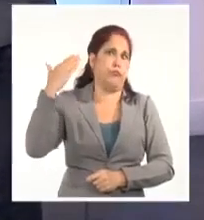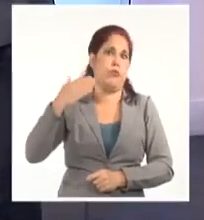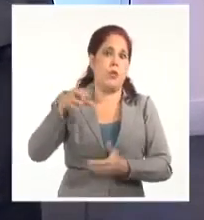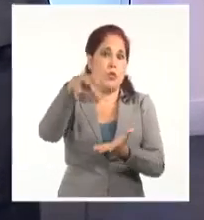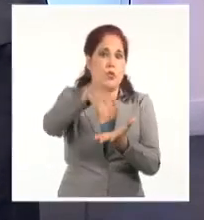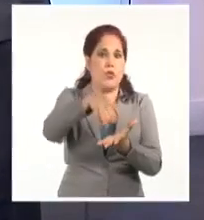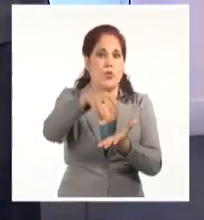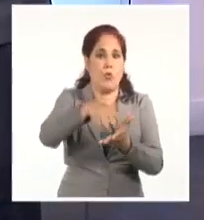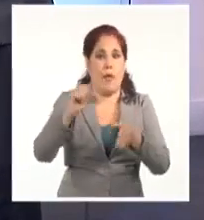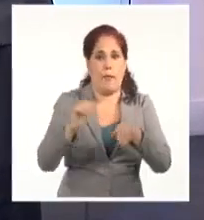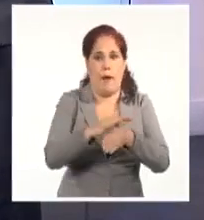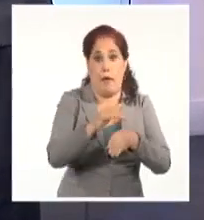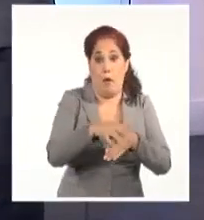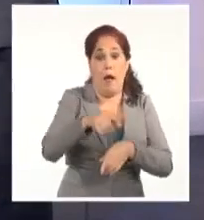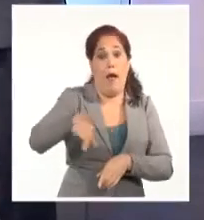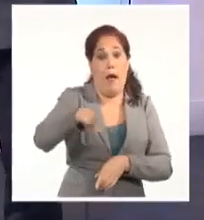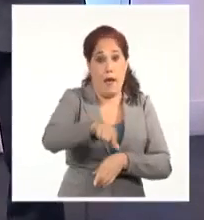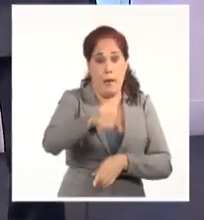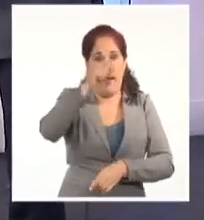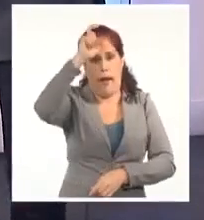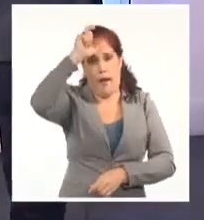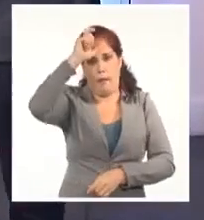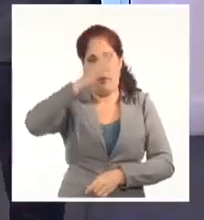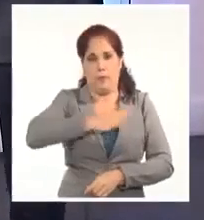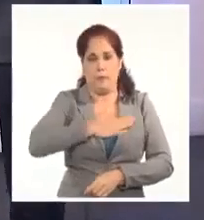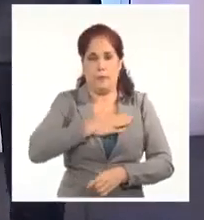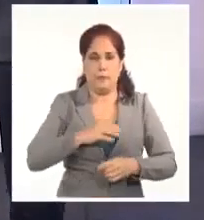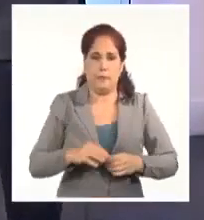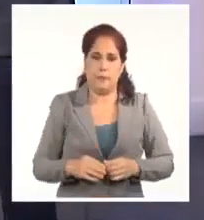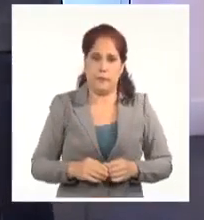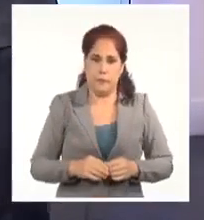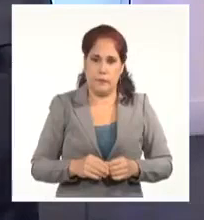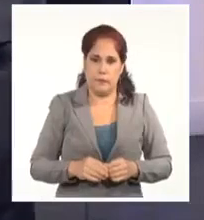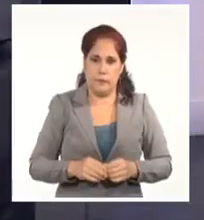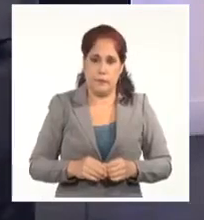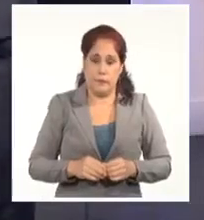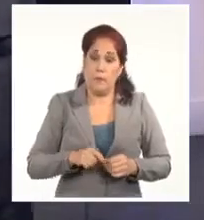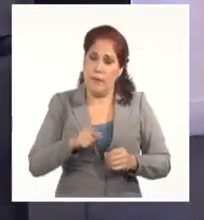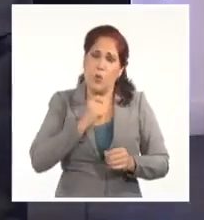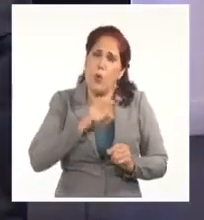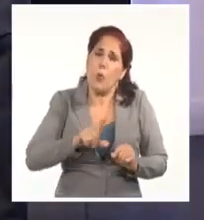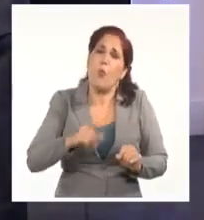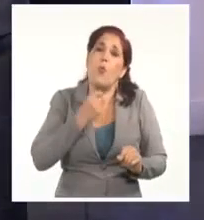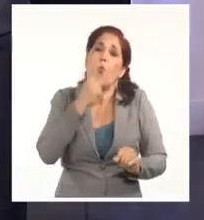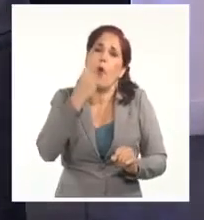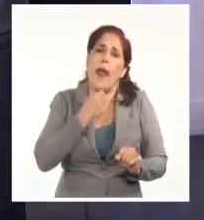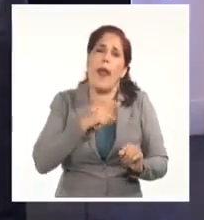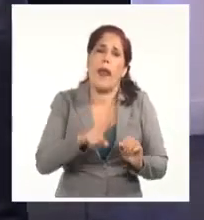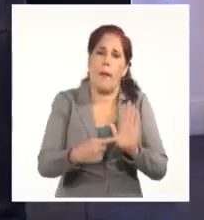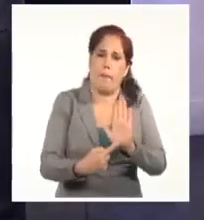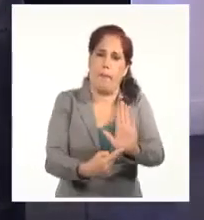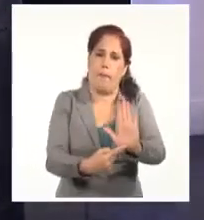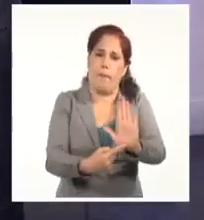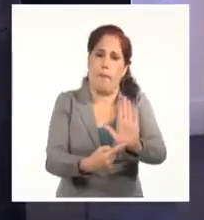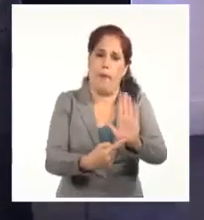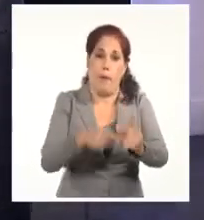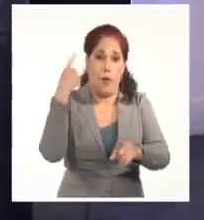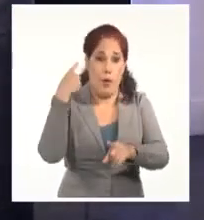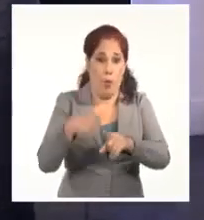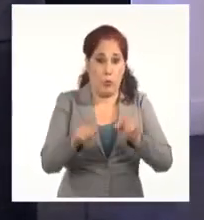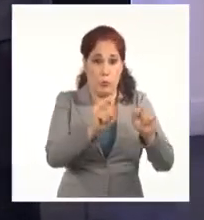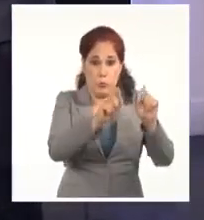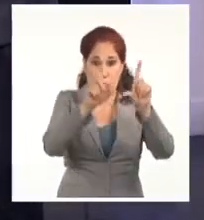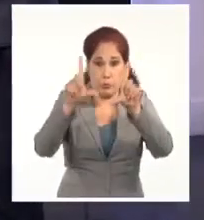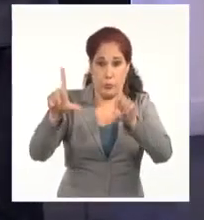costera, en efecto, pero la ciudad egipcia de Alejandría. Esto es uno de los ejemplos que les tenemos esta noche. Otra imagen también